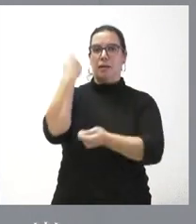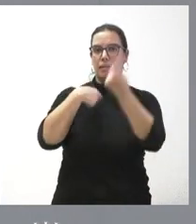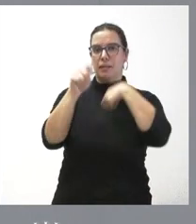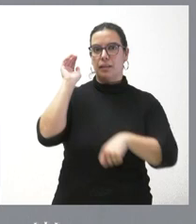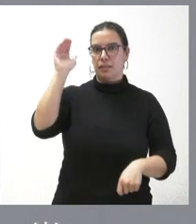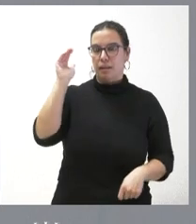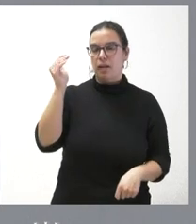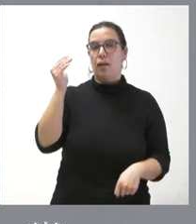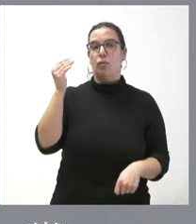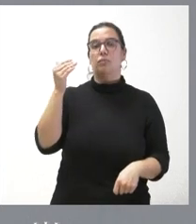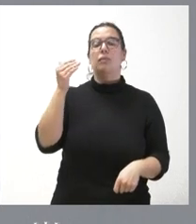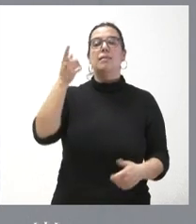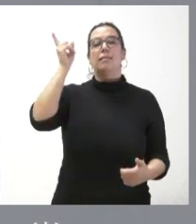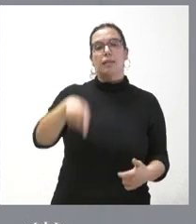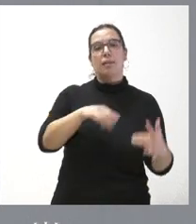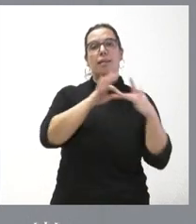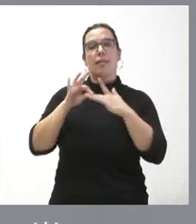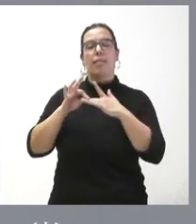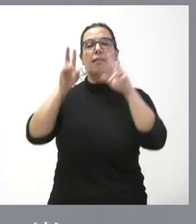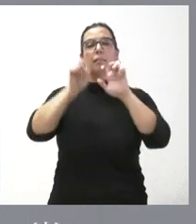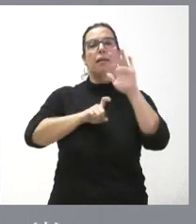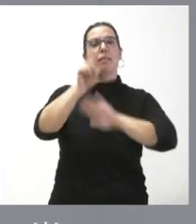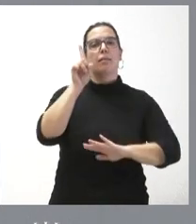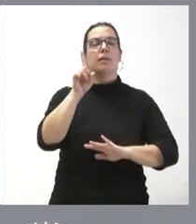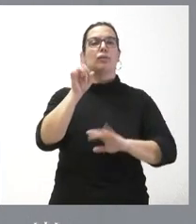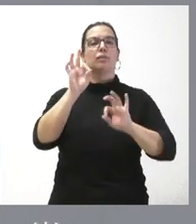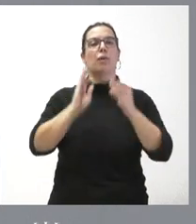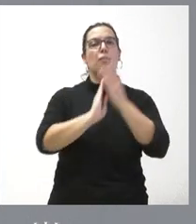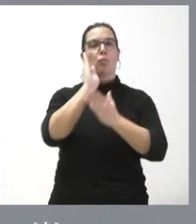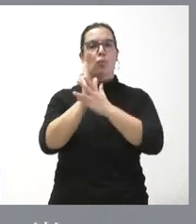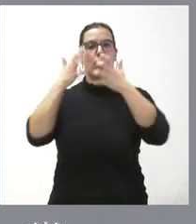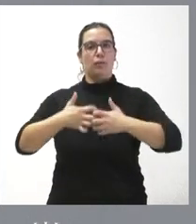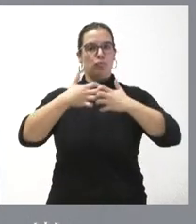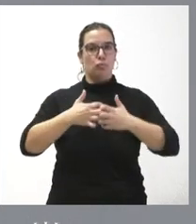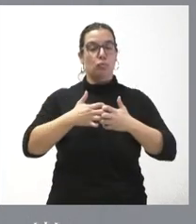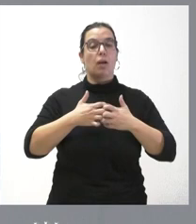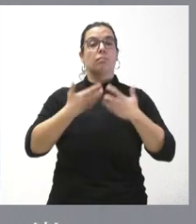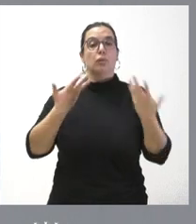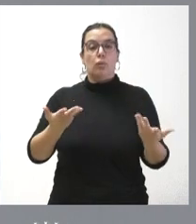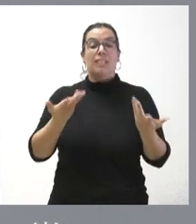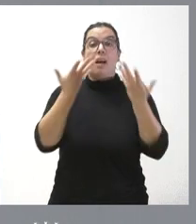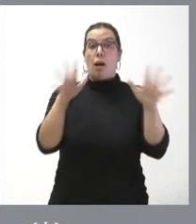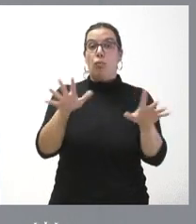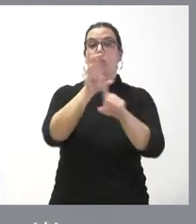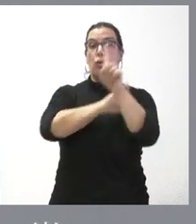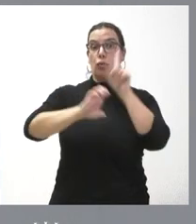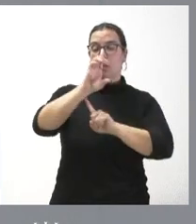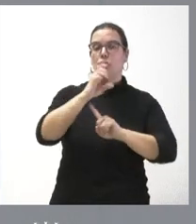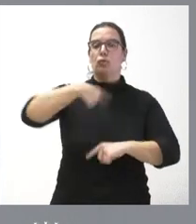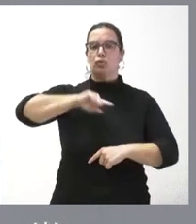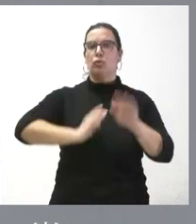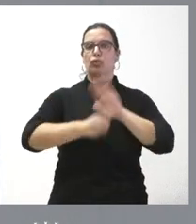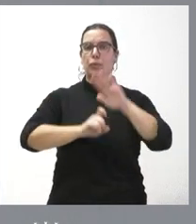y encabeza también los puestos en cuanto a crecimiento de la producción industrial. Y, por tanto, a pesar de este contexto, Castilla y León sigue creciendo. ¿Qué queremos